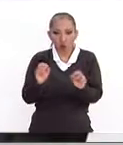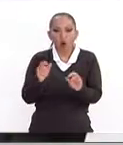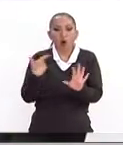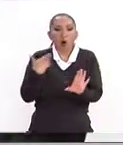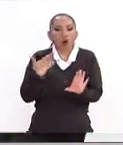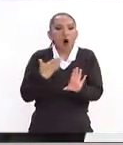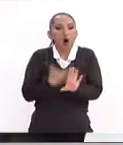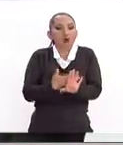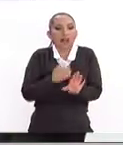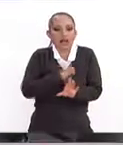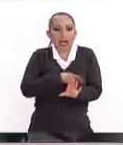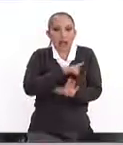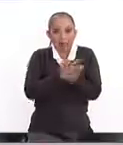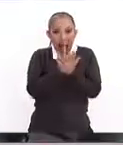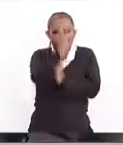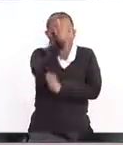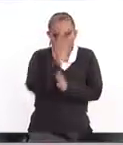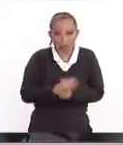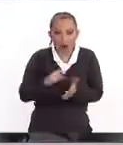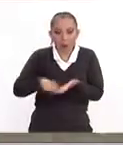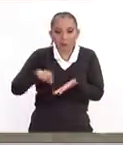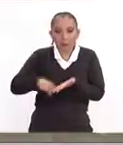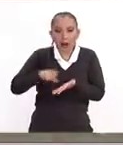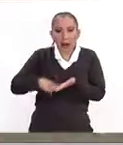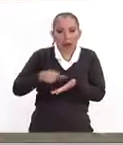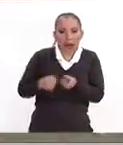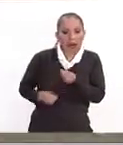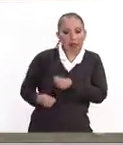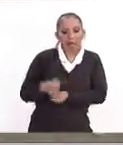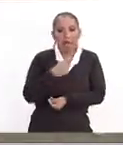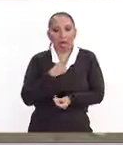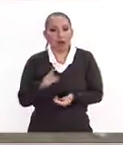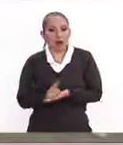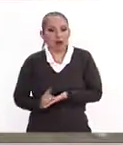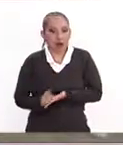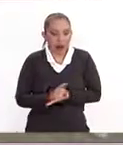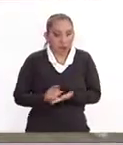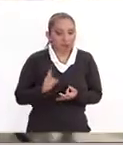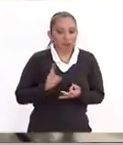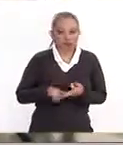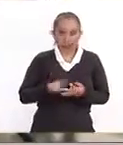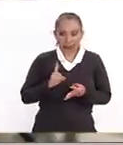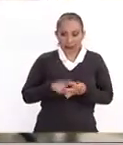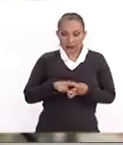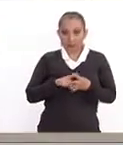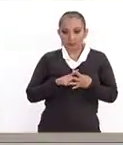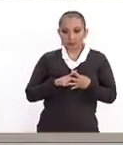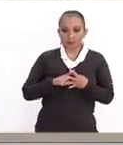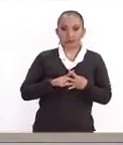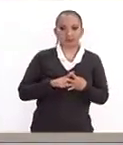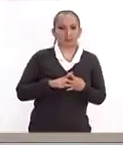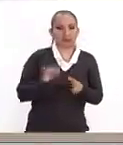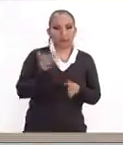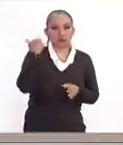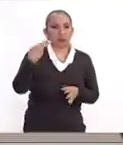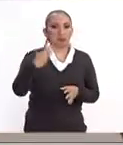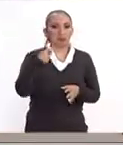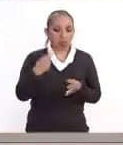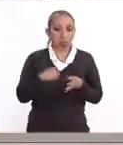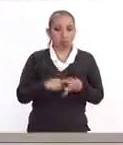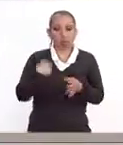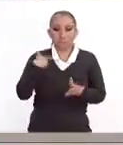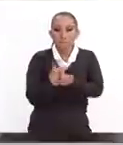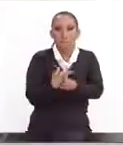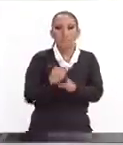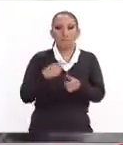contra la salud grave, digamos, en compra-venta de cantidades importantes, no sé, homicidio,